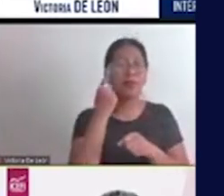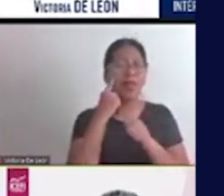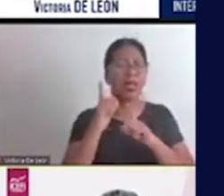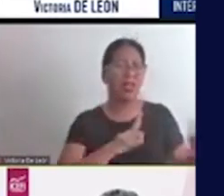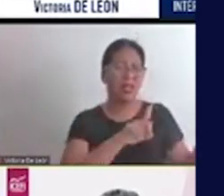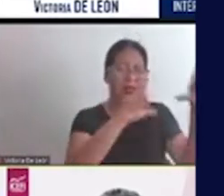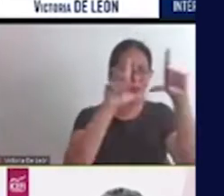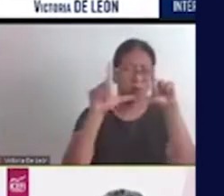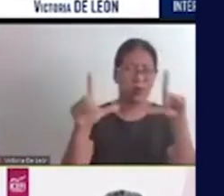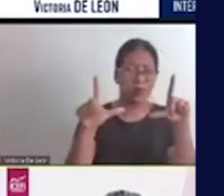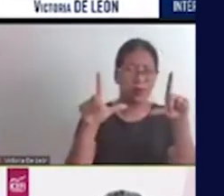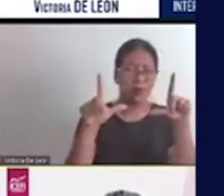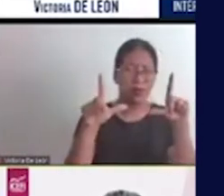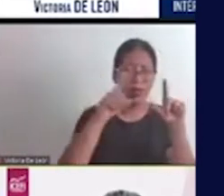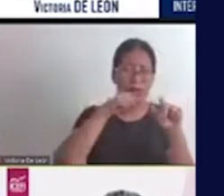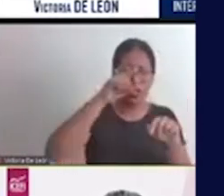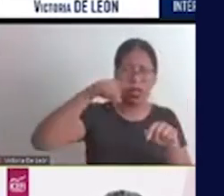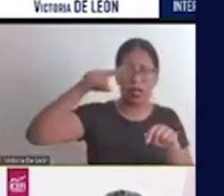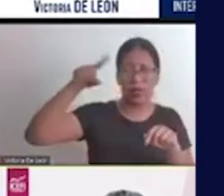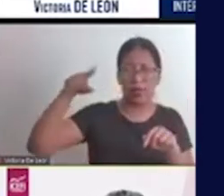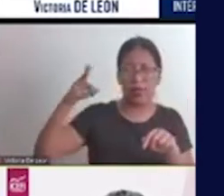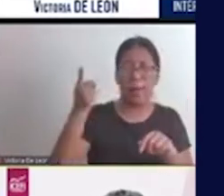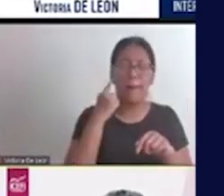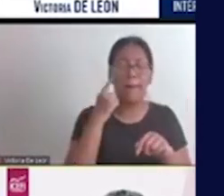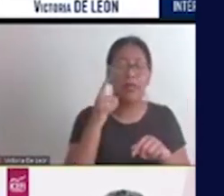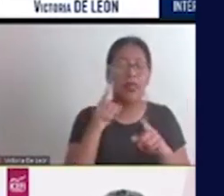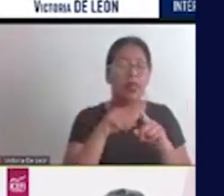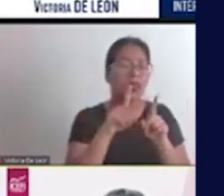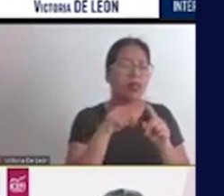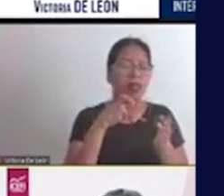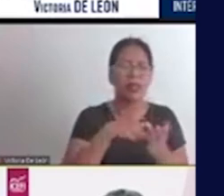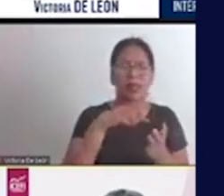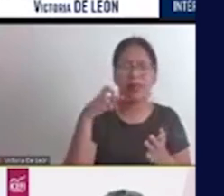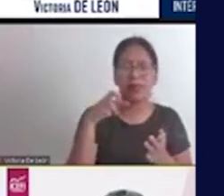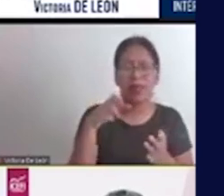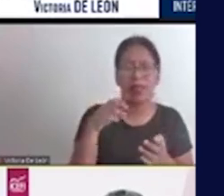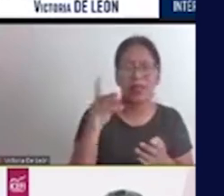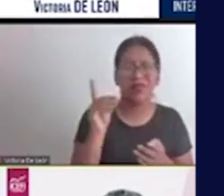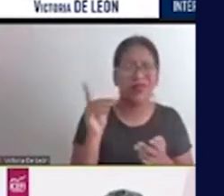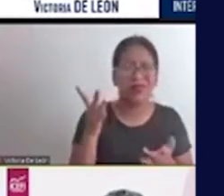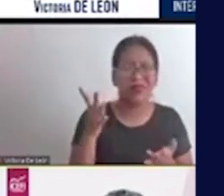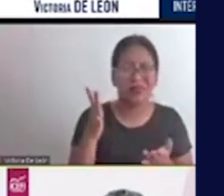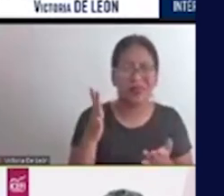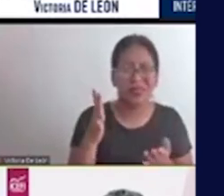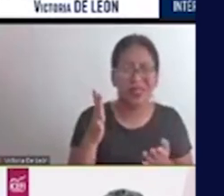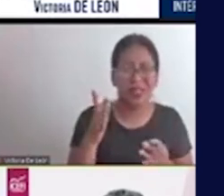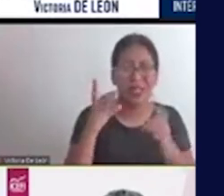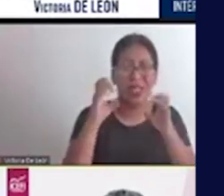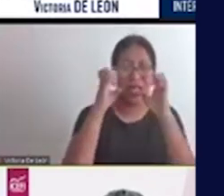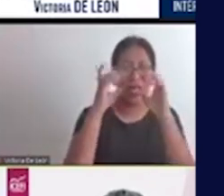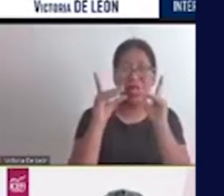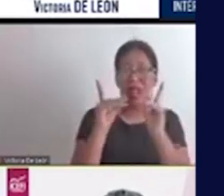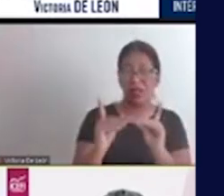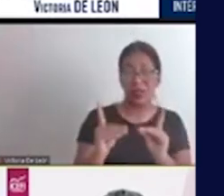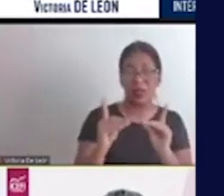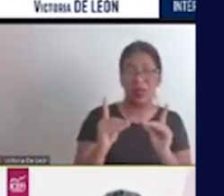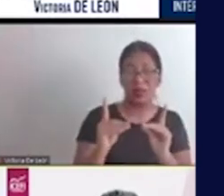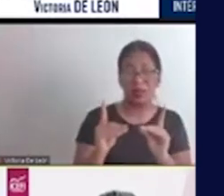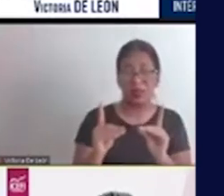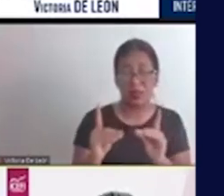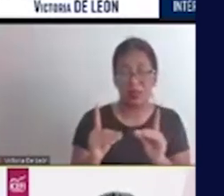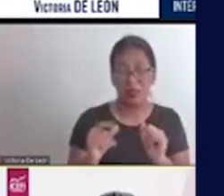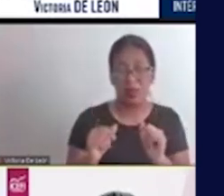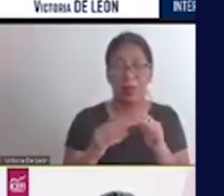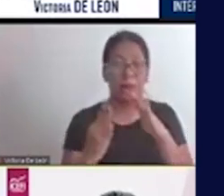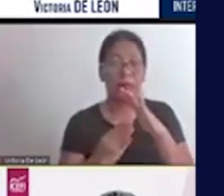gráfica, encontramos que hay países en donde la cobertura en las áreas de secundaria 1 y secundaria 2